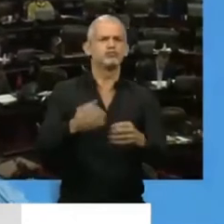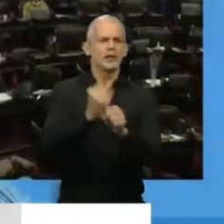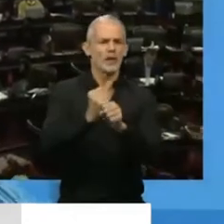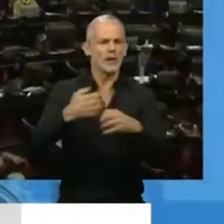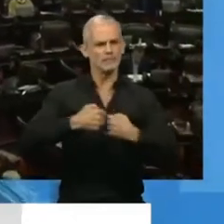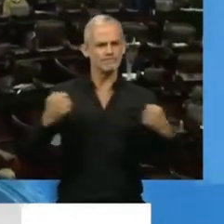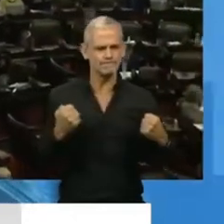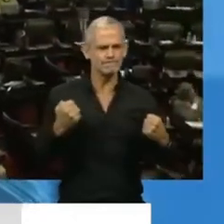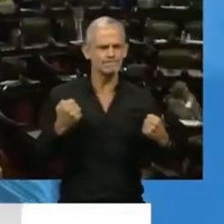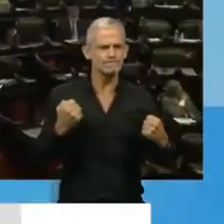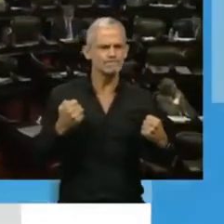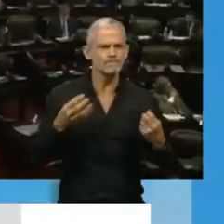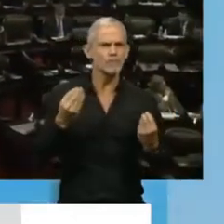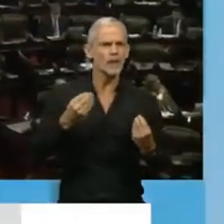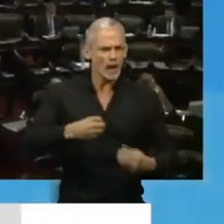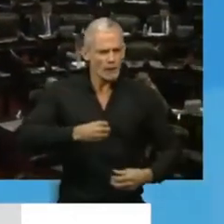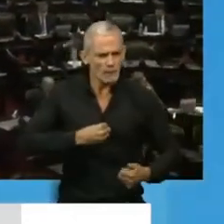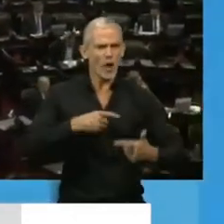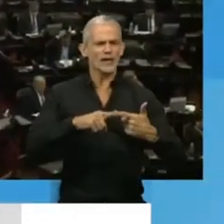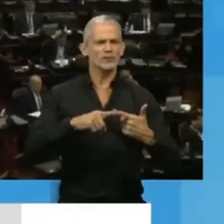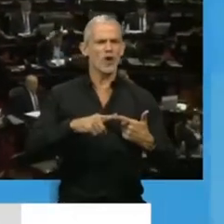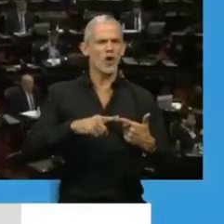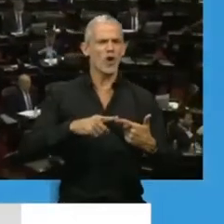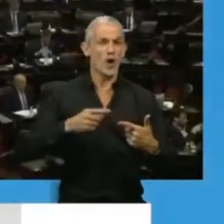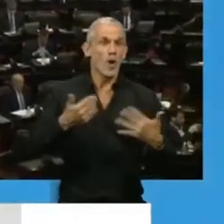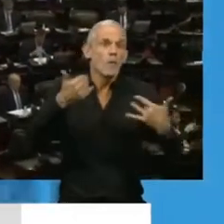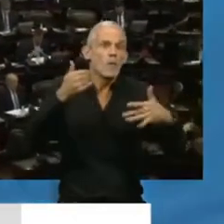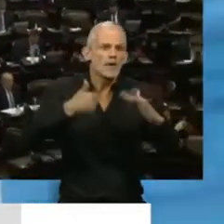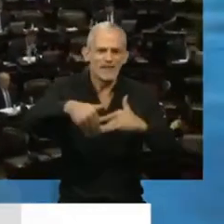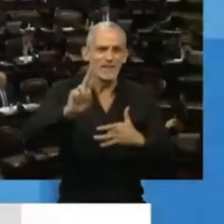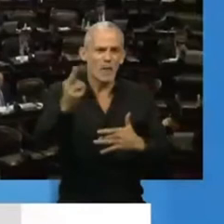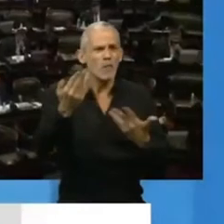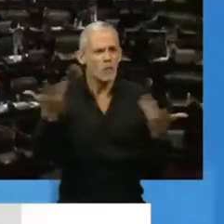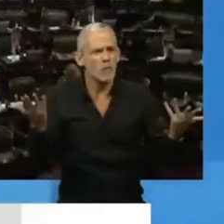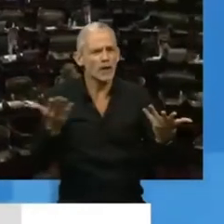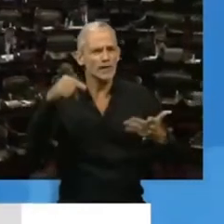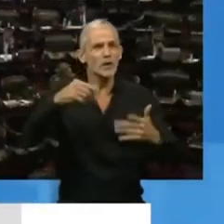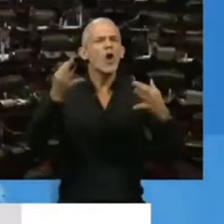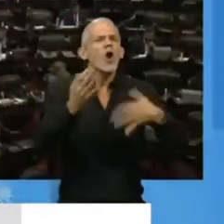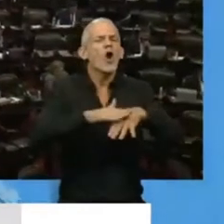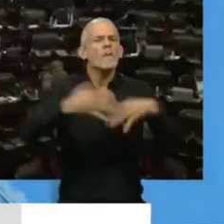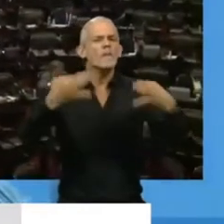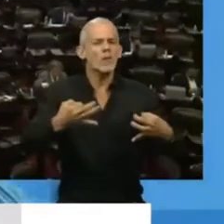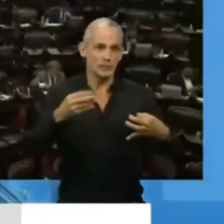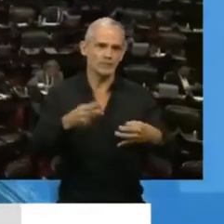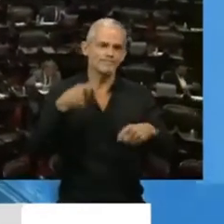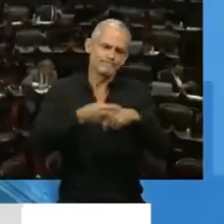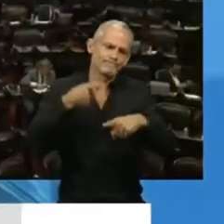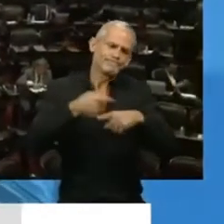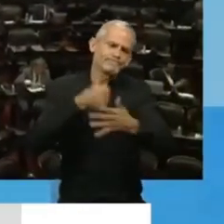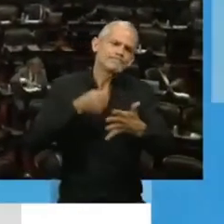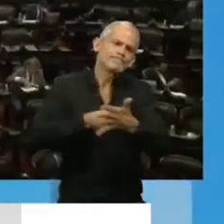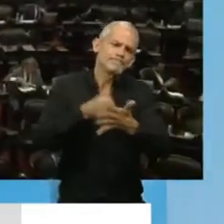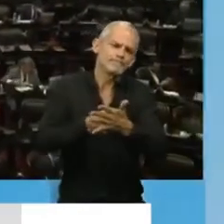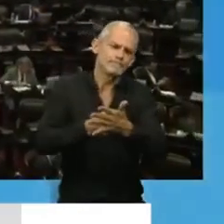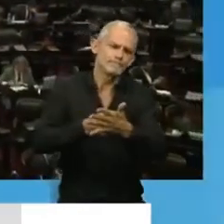llevar adelante con vocación, arriesgando su vida, con compromiso, esta pelea. Y celebro también justamente